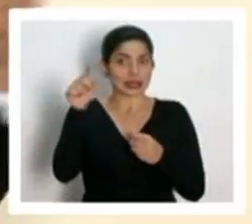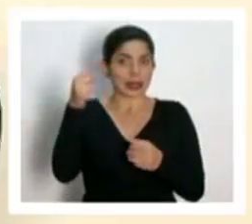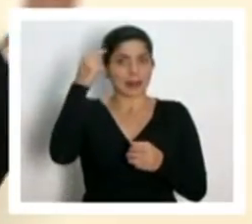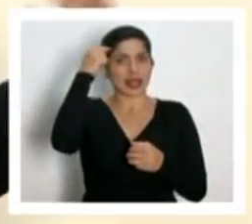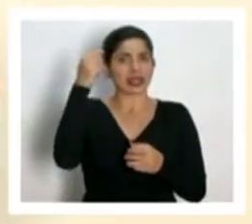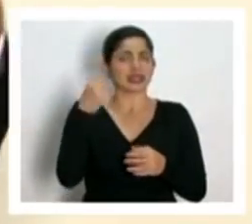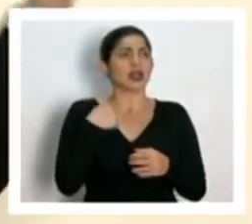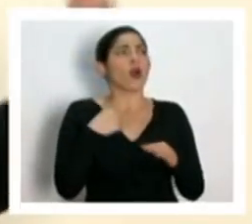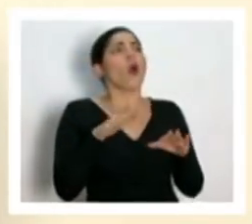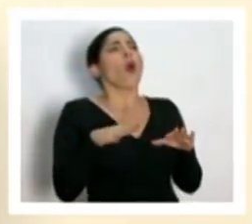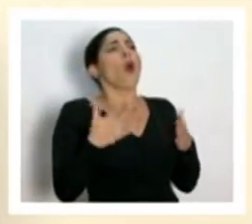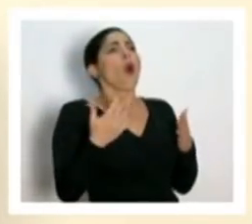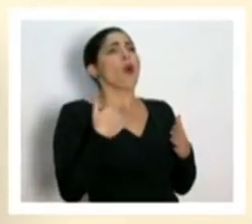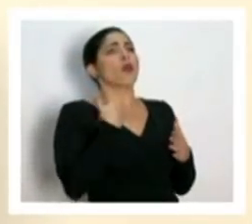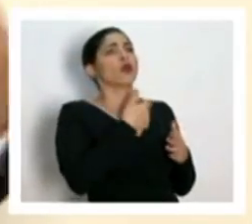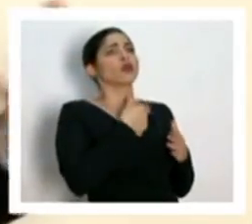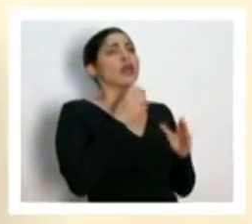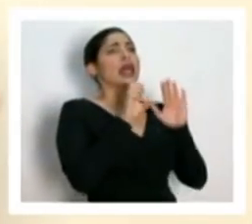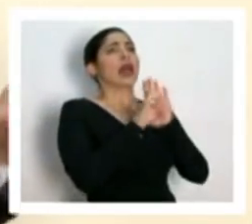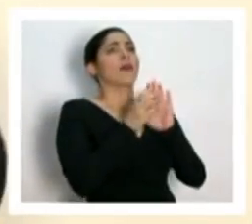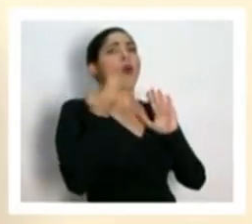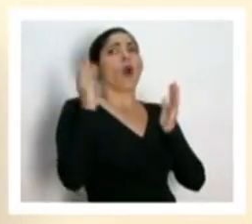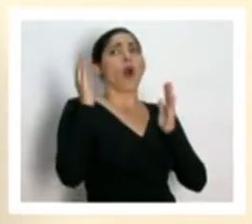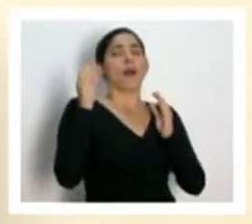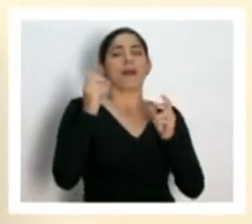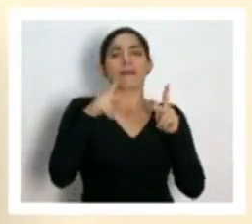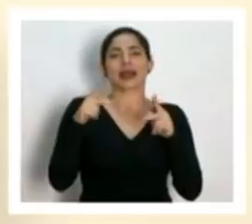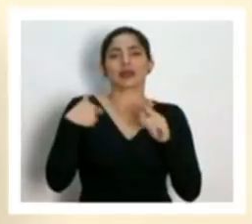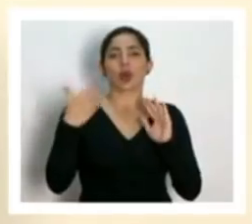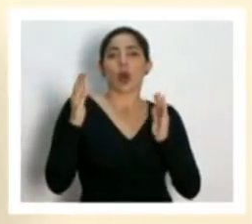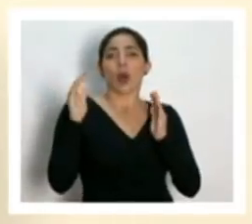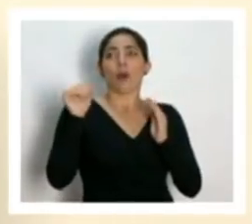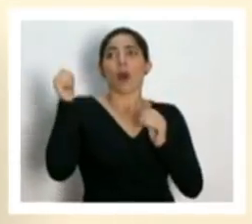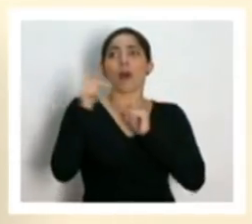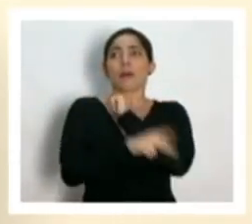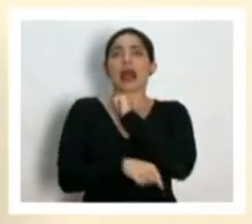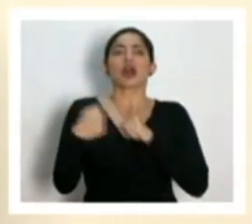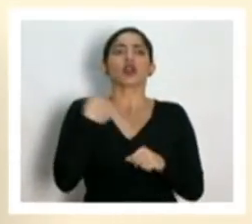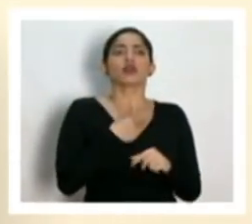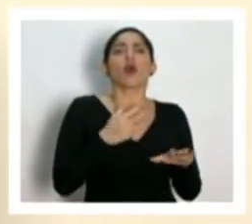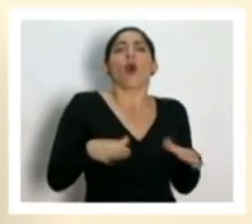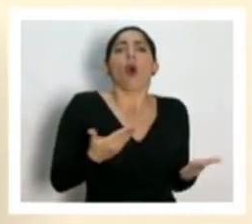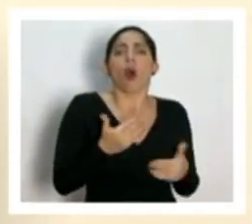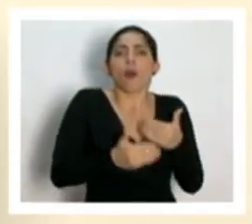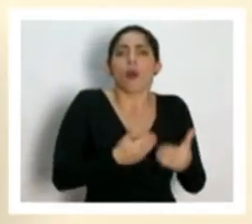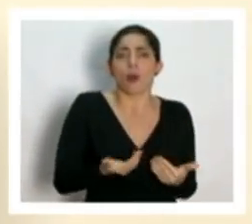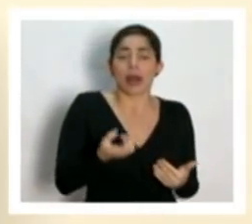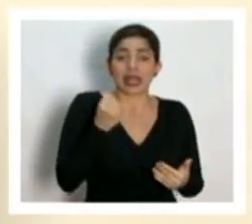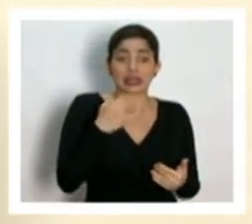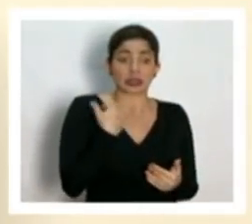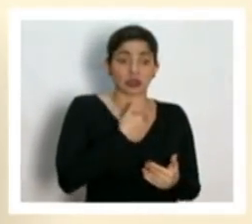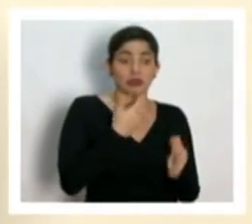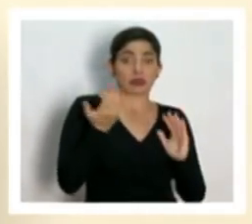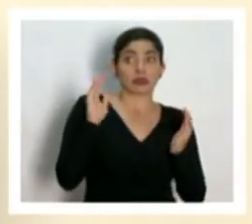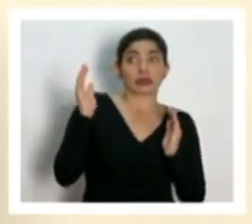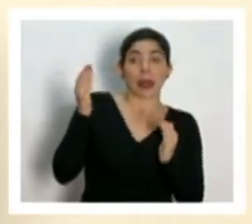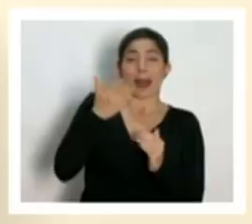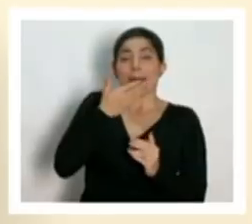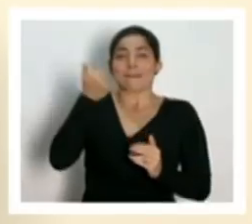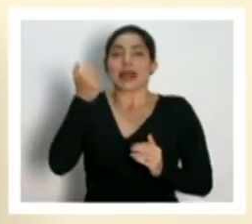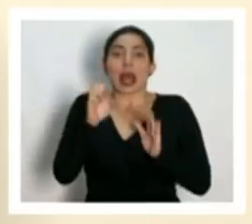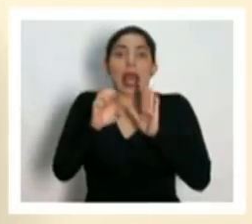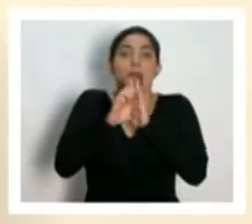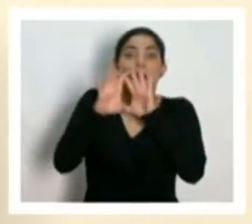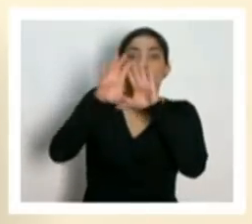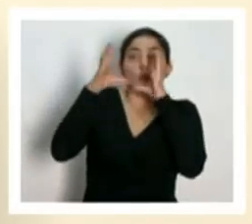cómo estamos en comparación muchas veces se está comparando con otros países entonces pregunta cómo estamos en comparación con los mejores ejemplos